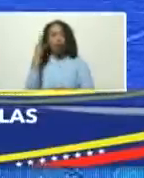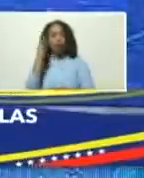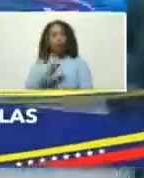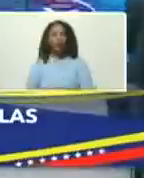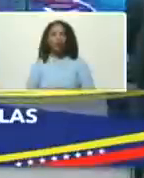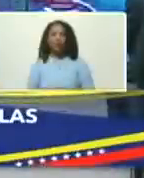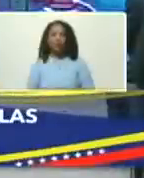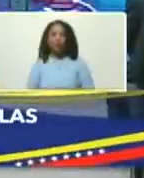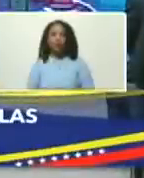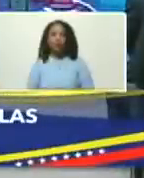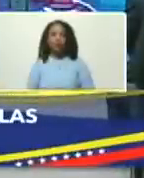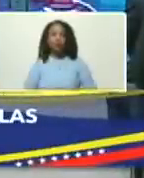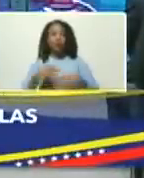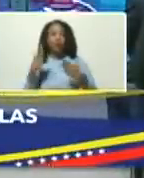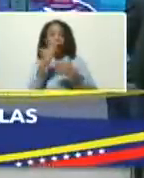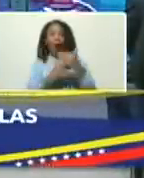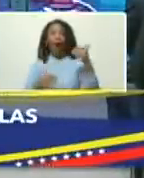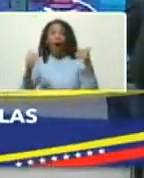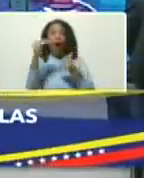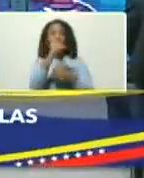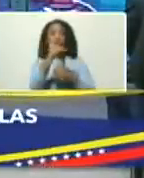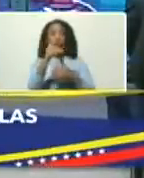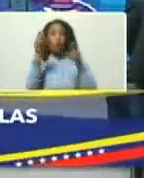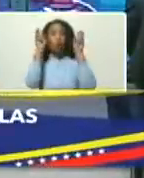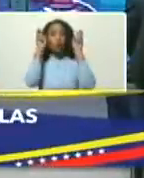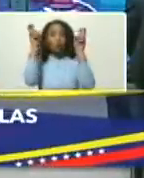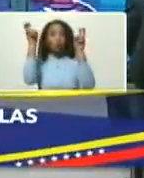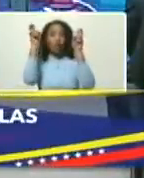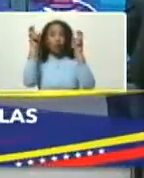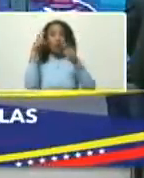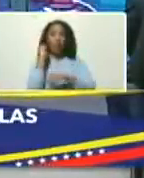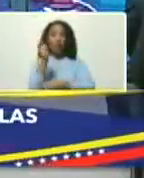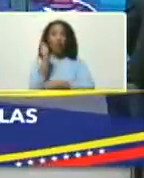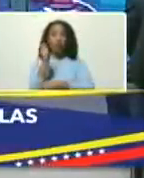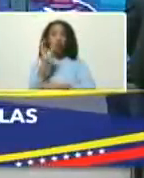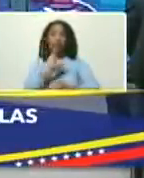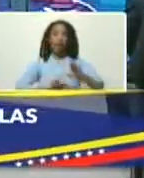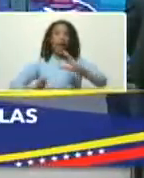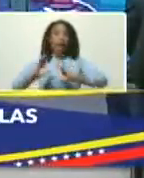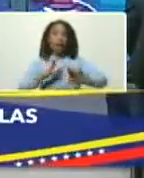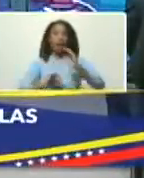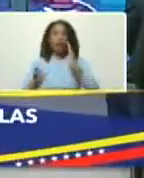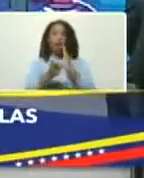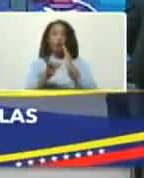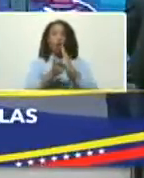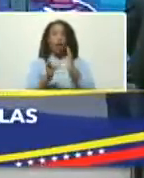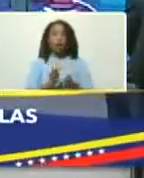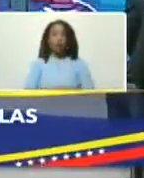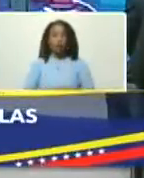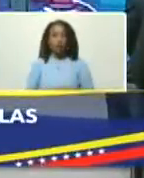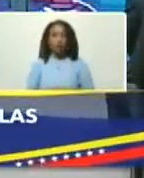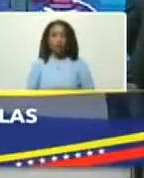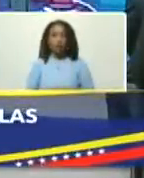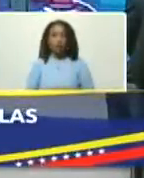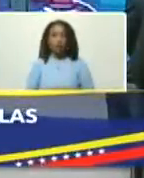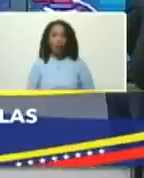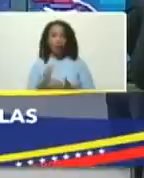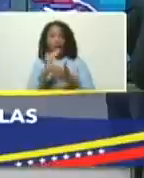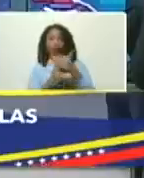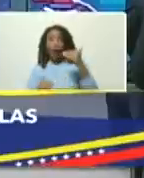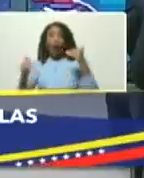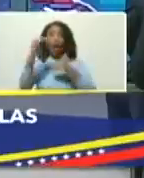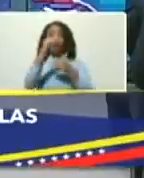de alto componente de inversión científica y tecnológica de alto